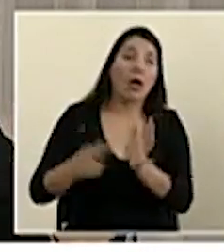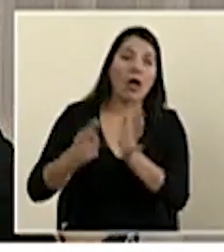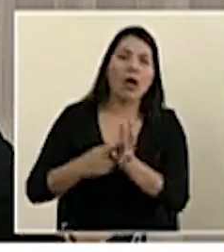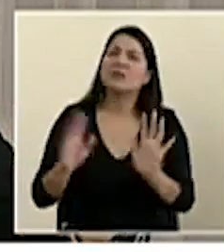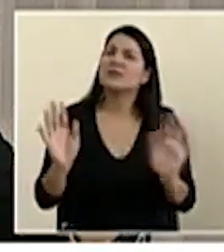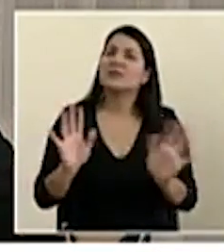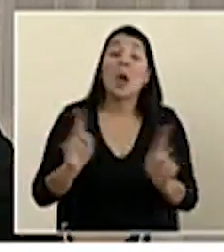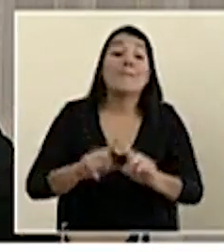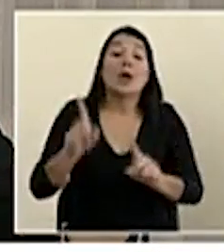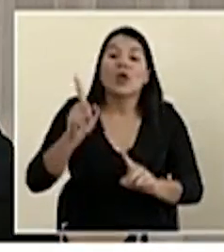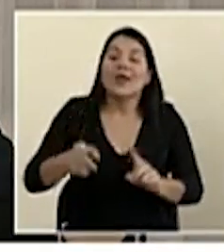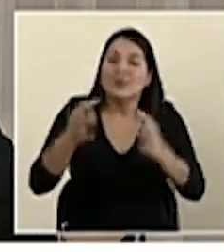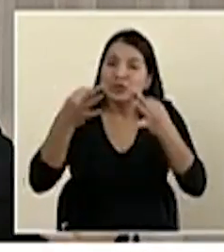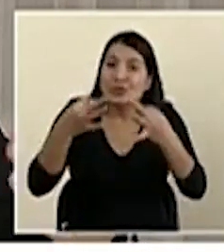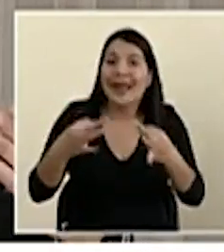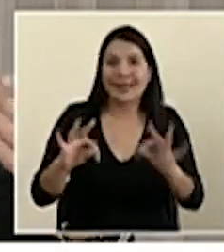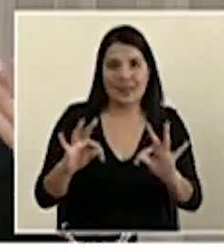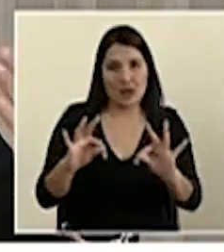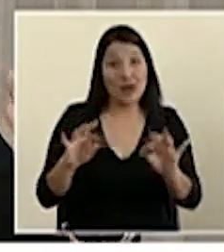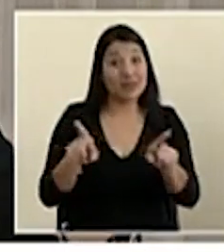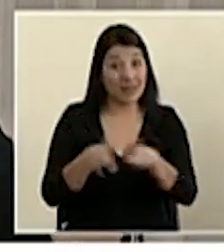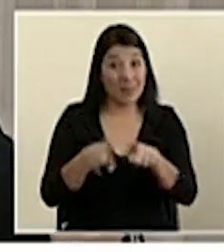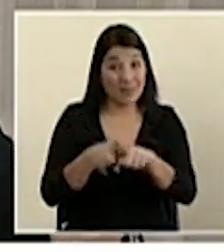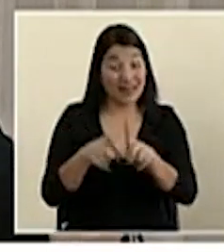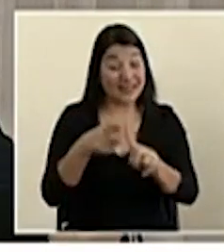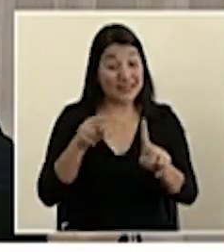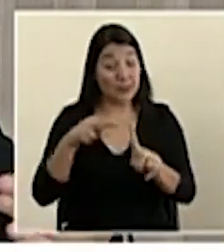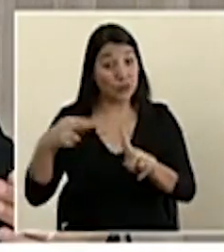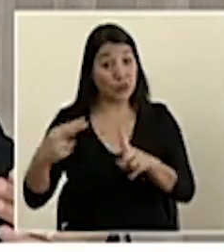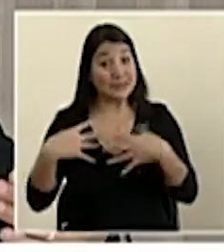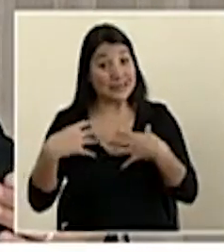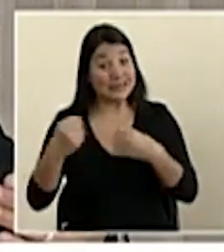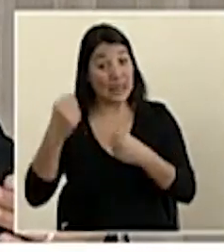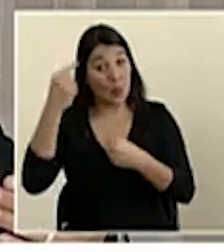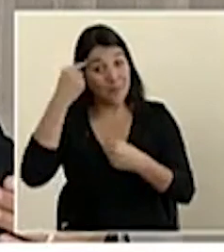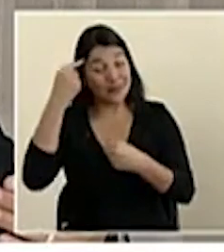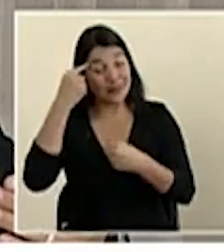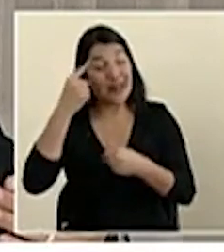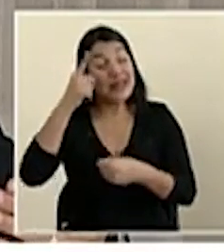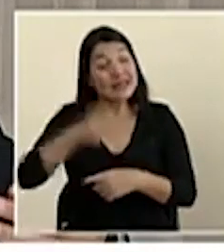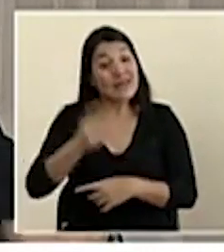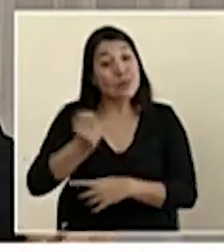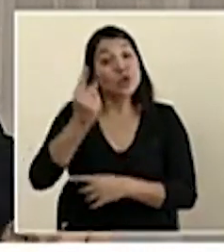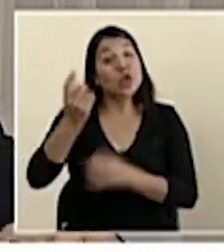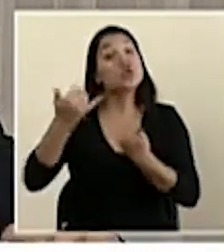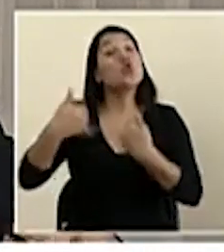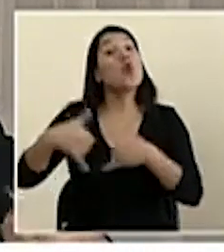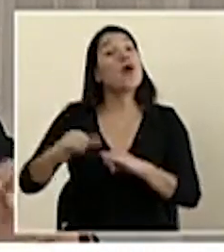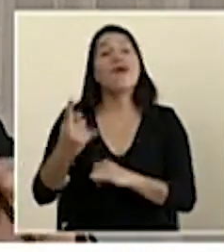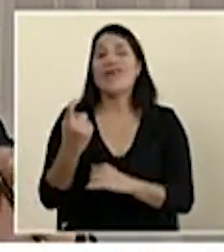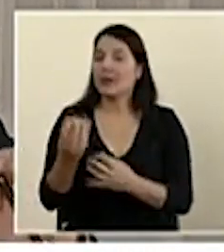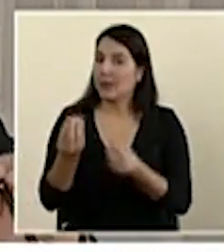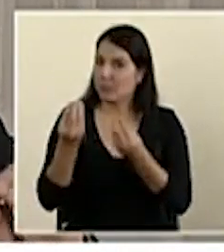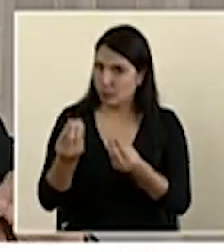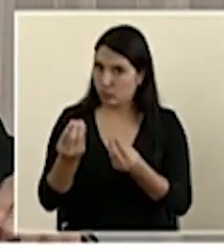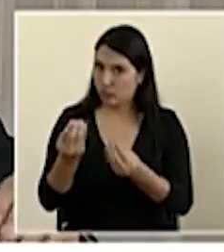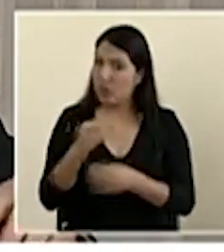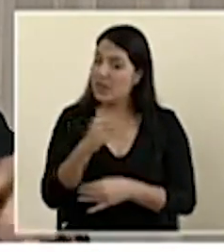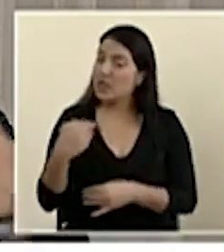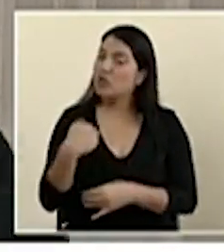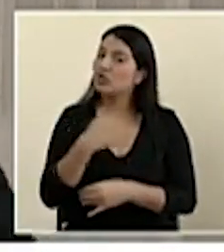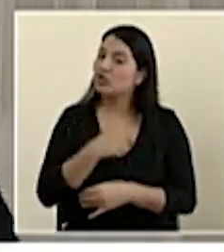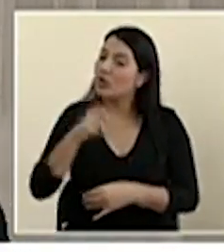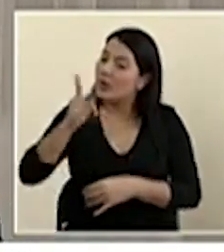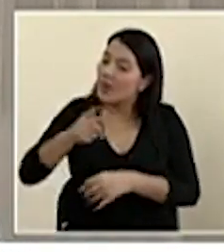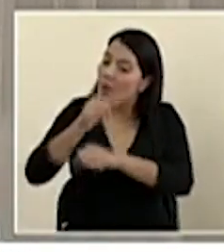incluso desde el punto de vista de salud mental, de mentalizarnos a que esto todavía falta bastante y que tenemos que acostumbrarnos